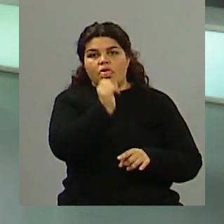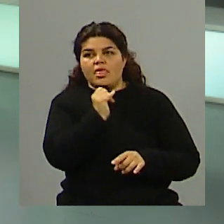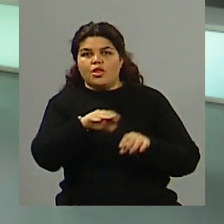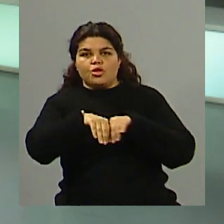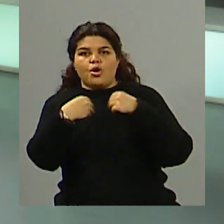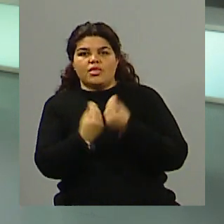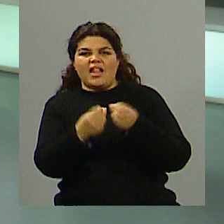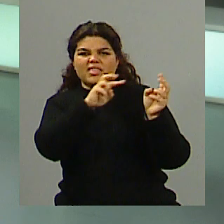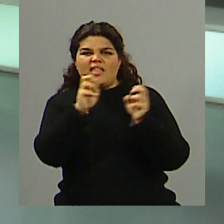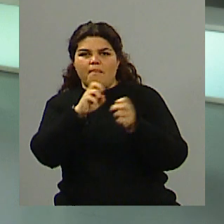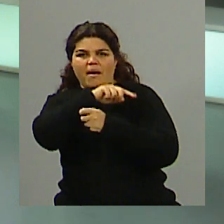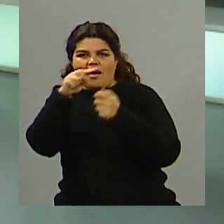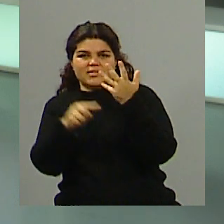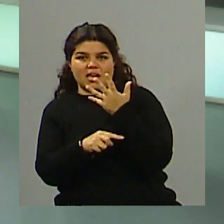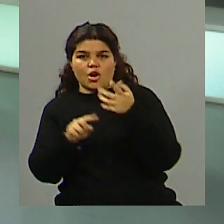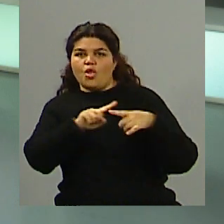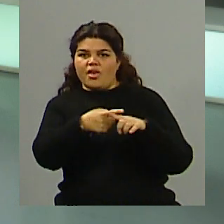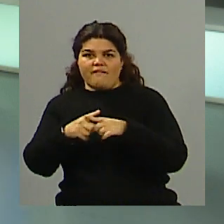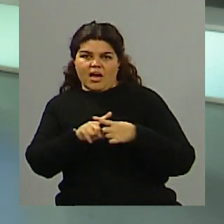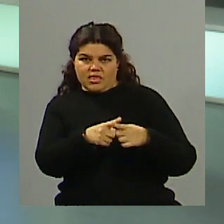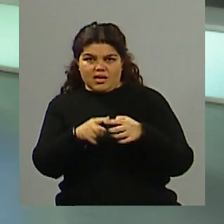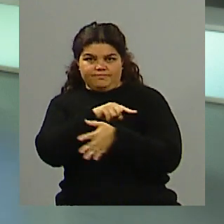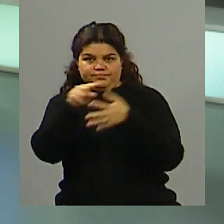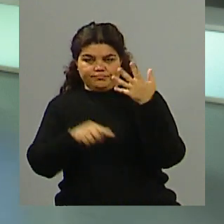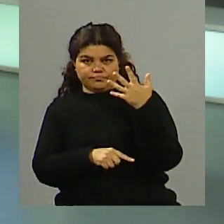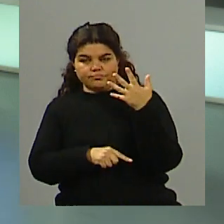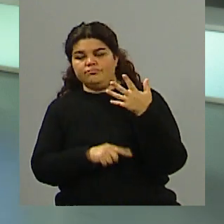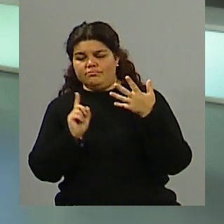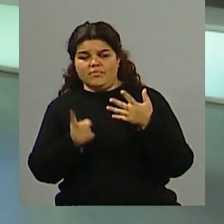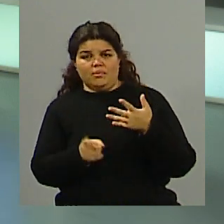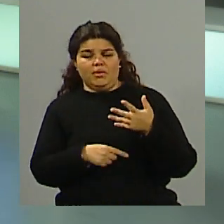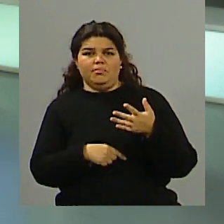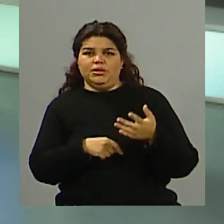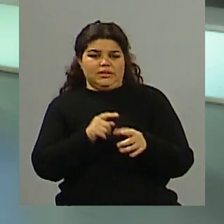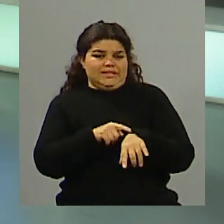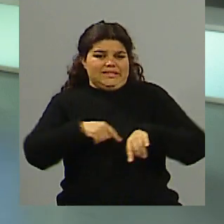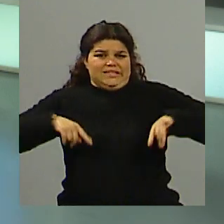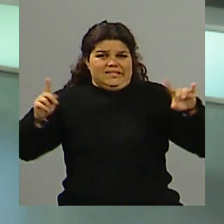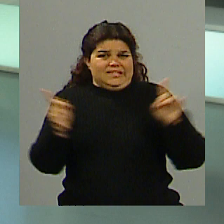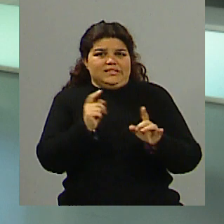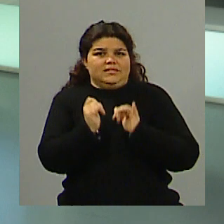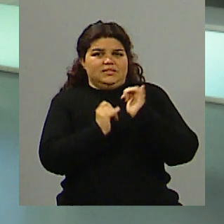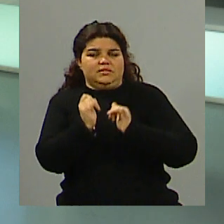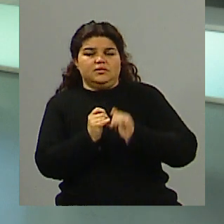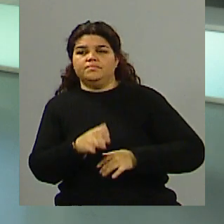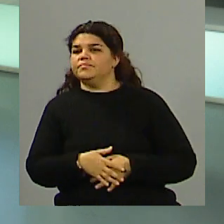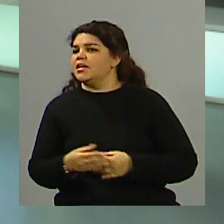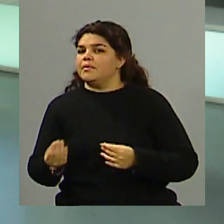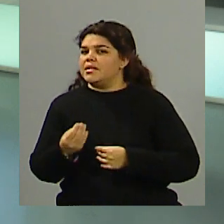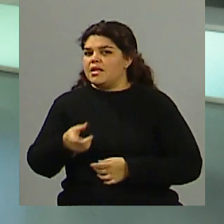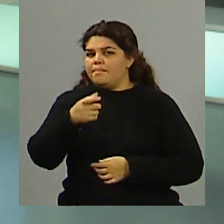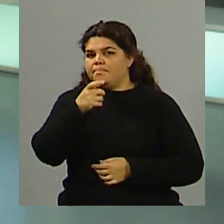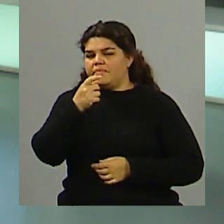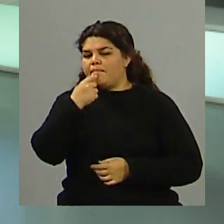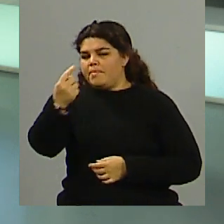Fueron cinco temáticas las que se plantearon. Bueno, para poder expresar es muy poco el tiempo. ¿Qué no hubo repregunta? Por